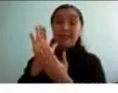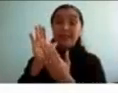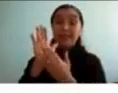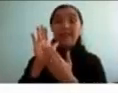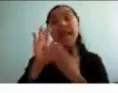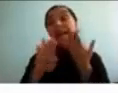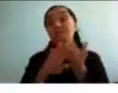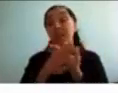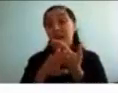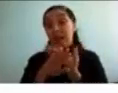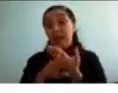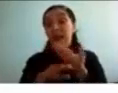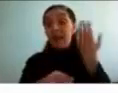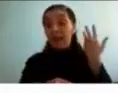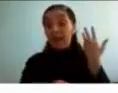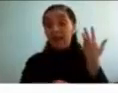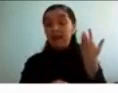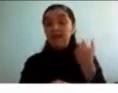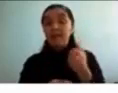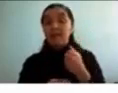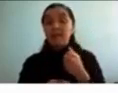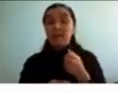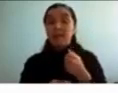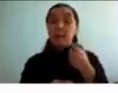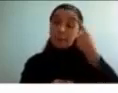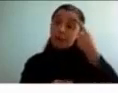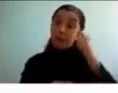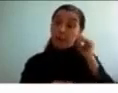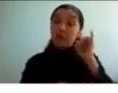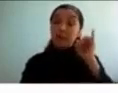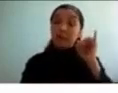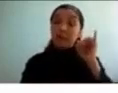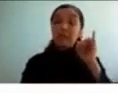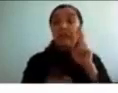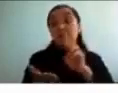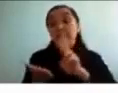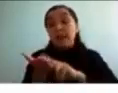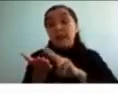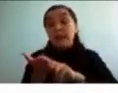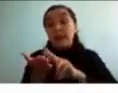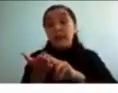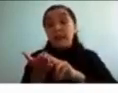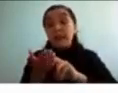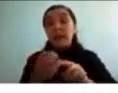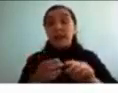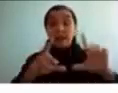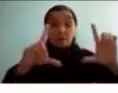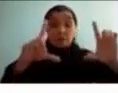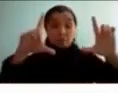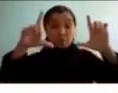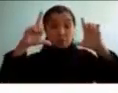sí es verdad que la neuroimagen nos ayuda a entender mucho mejor el comportamiento del TDAH.